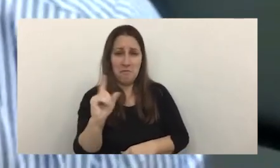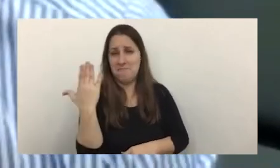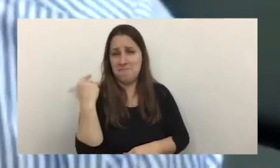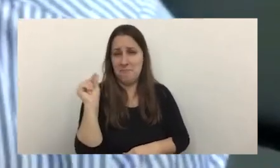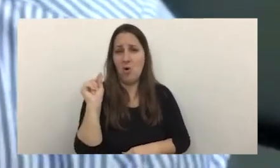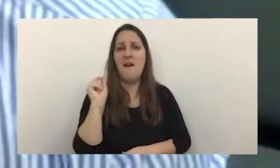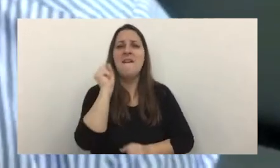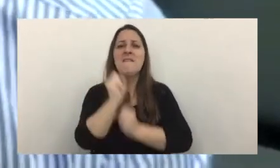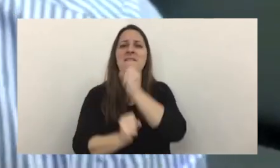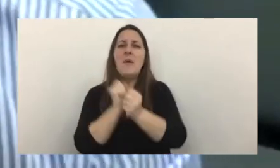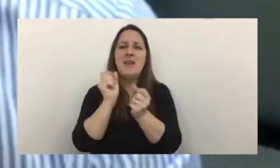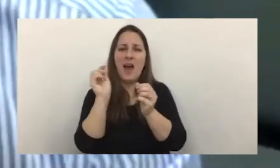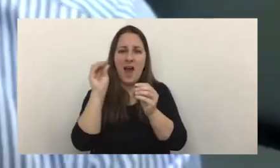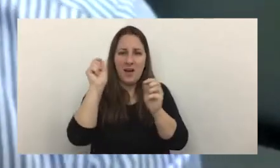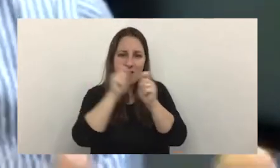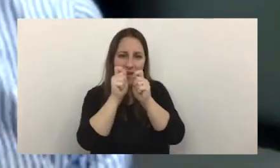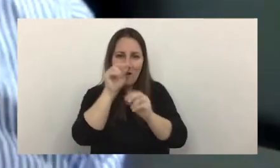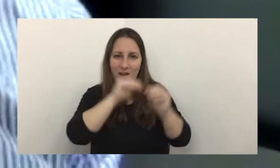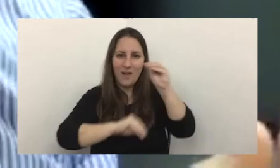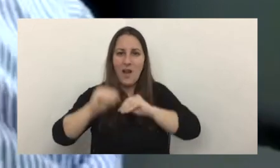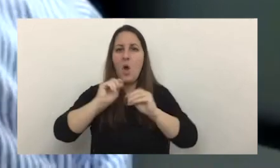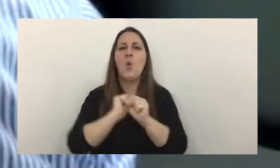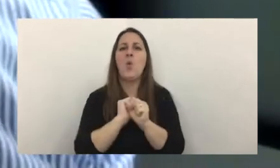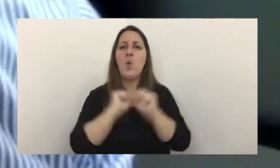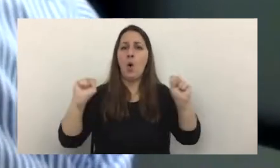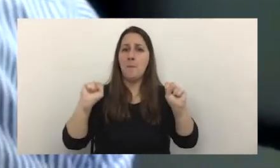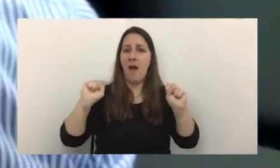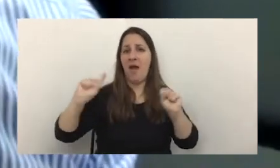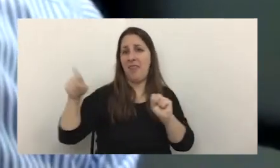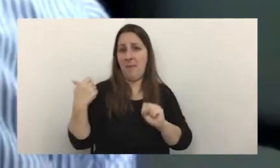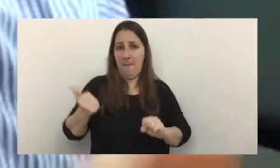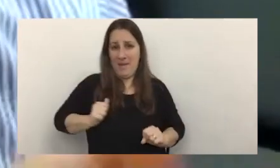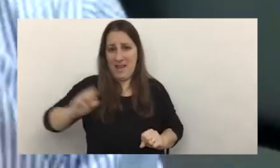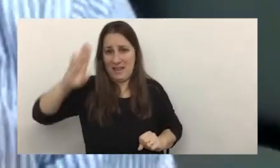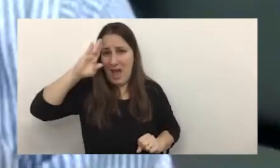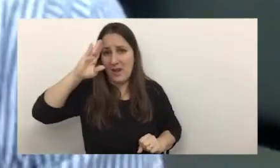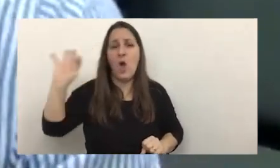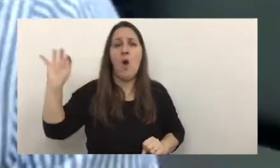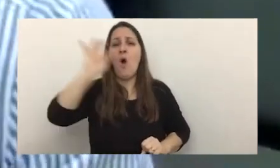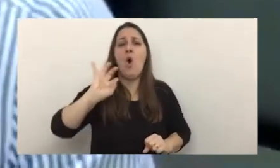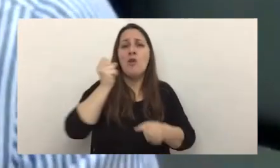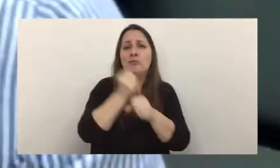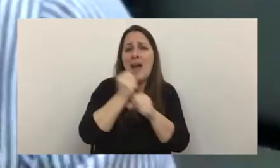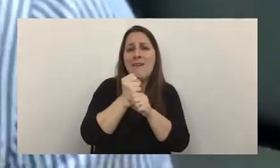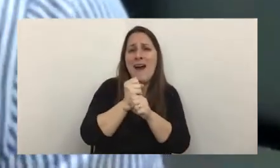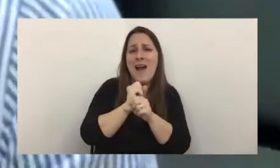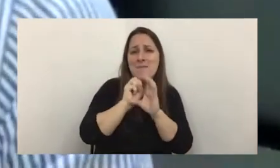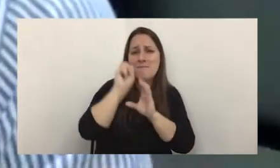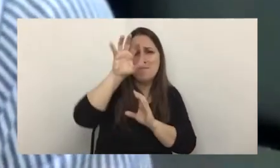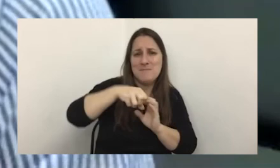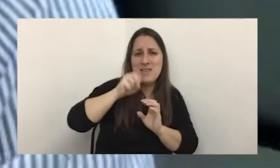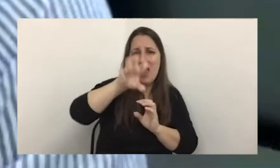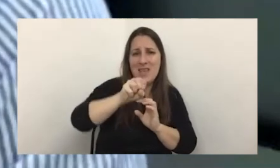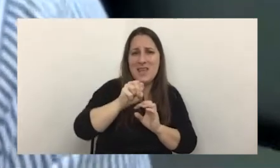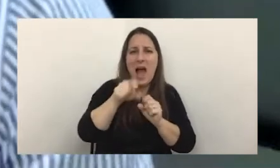ejemplo fabricar una bomba uno tendría que haber sido miembro de las fuerzas armadas o haber trabajado en minería donde se